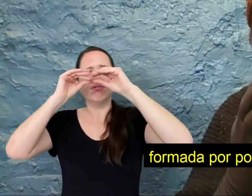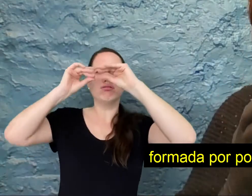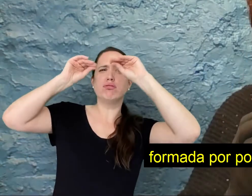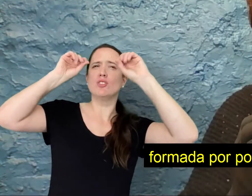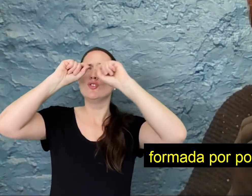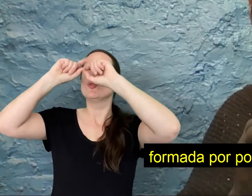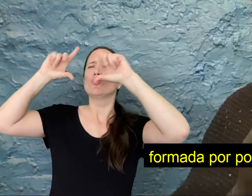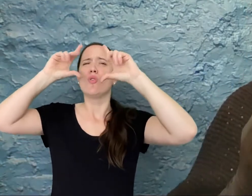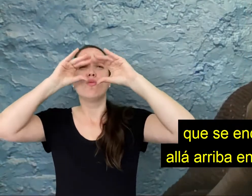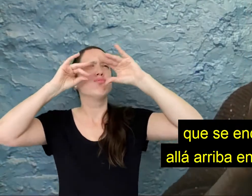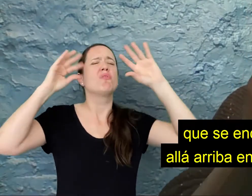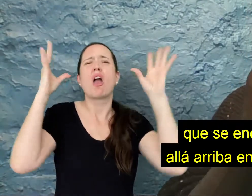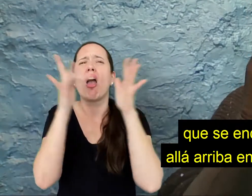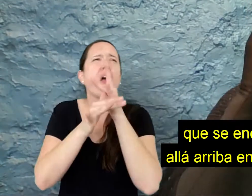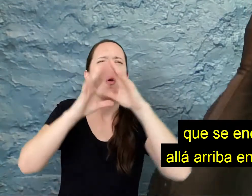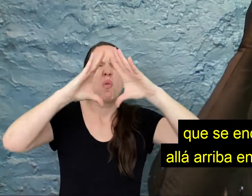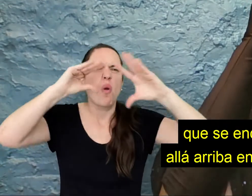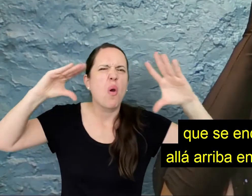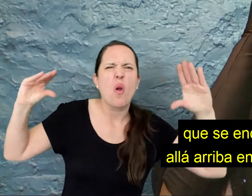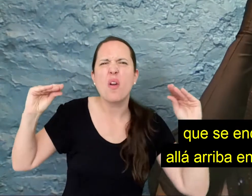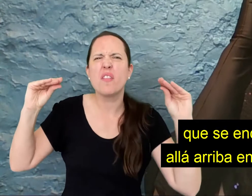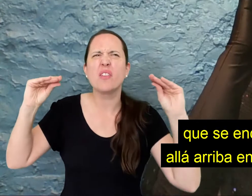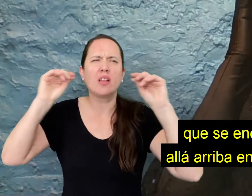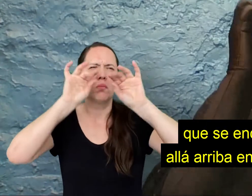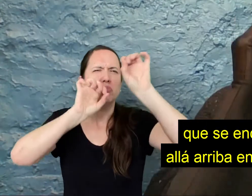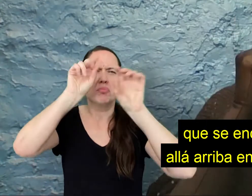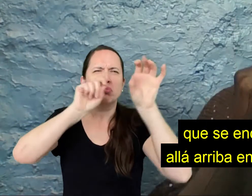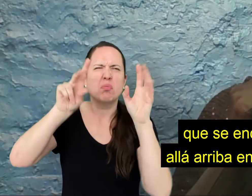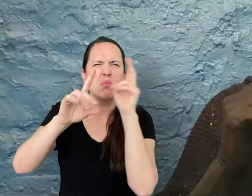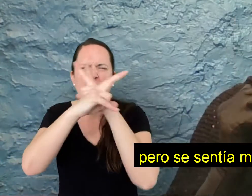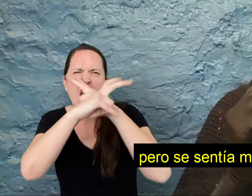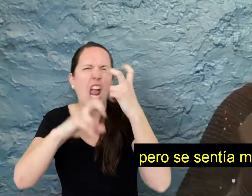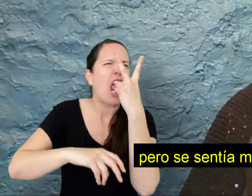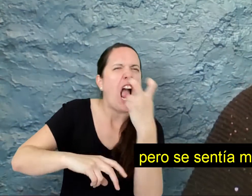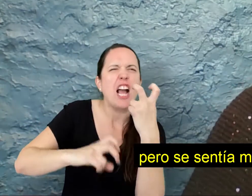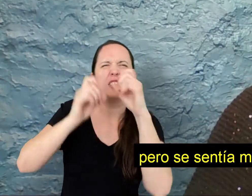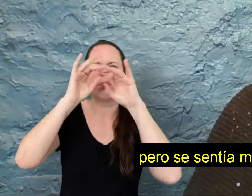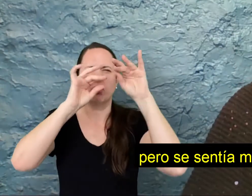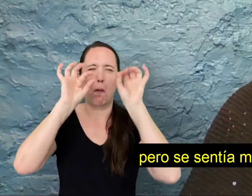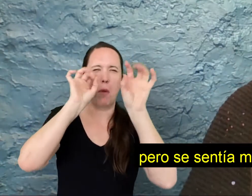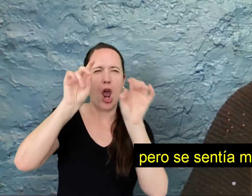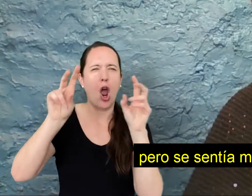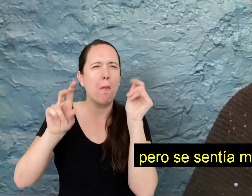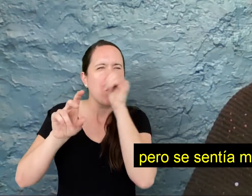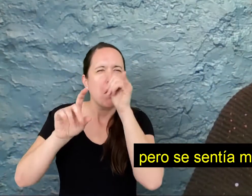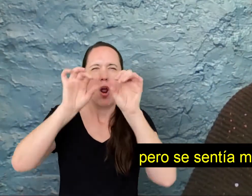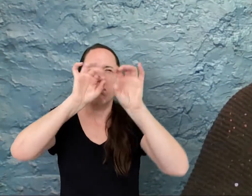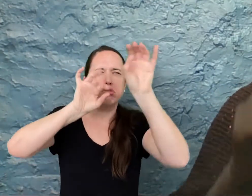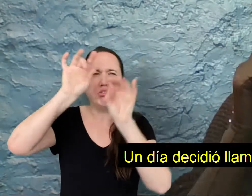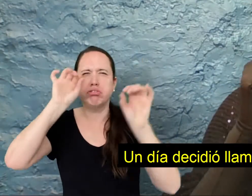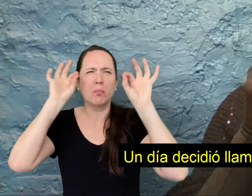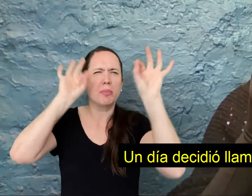polvos y gases y que se encontraba allá arriba en el espacio, pero se sentía muy solo y triste.